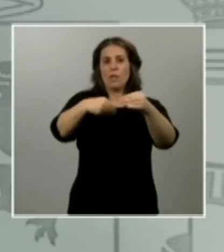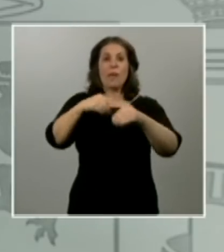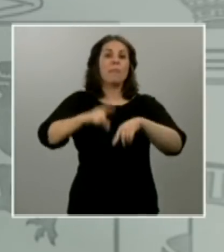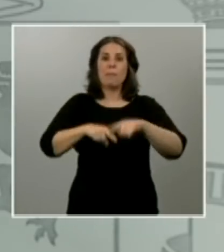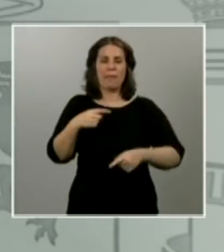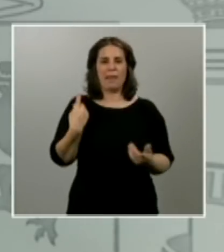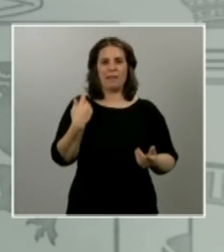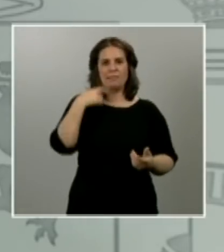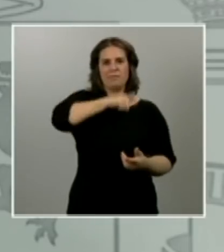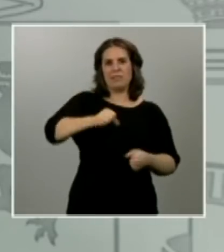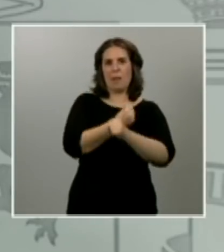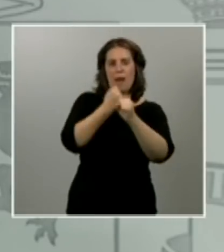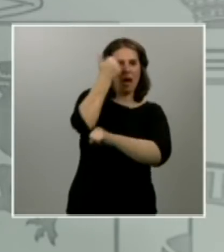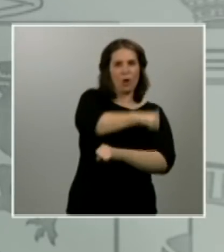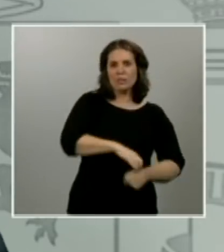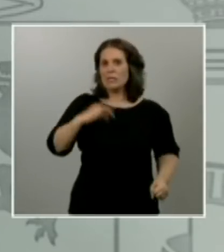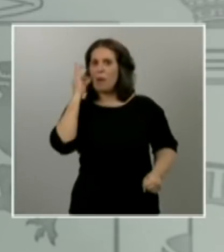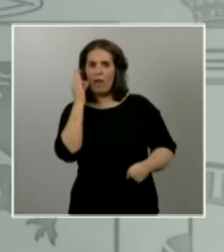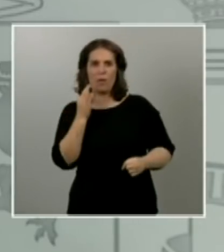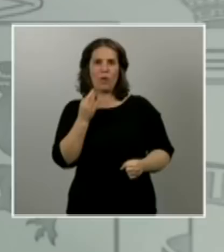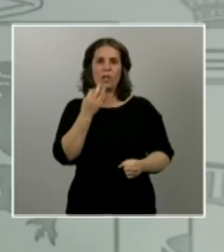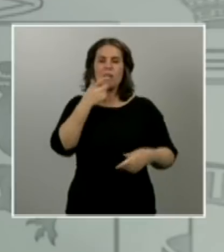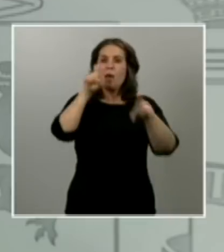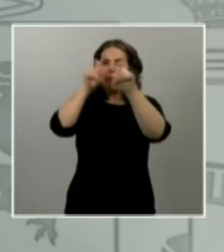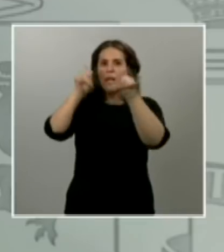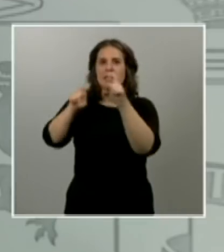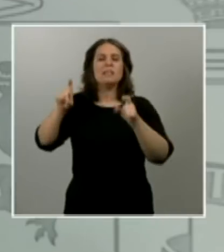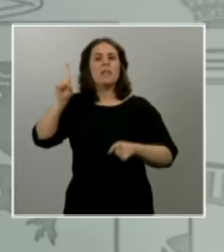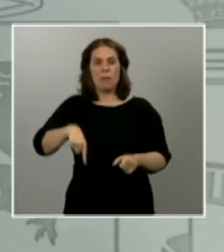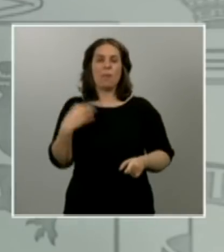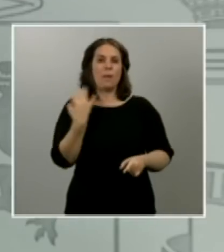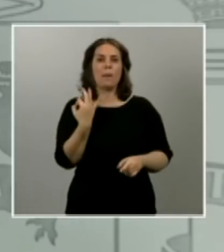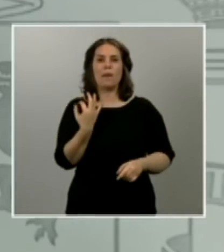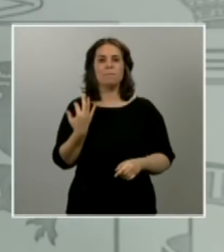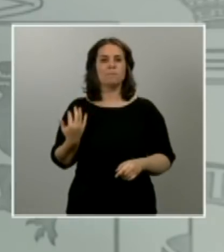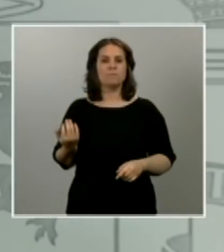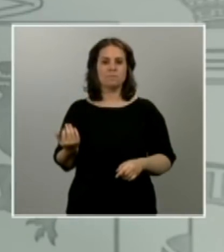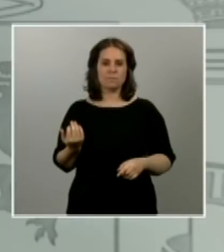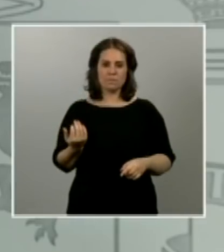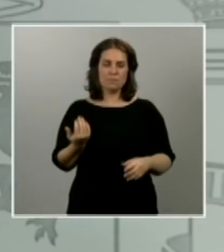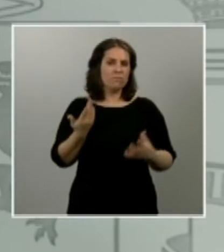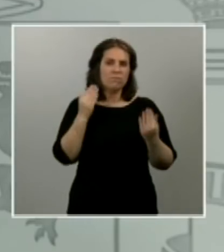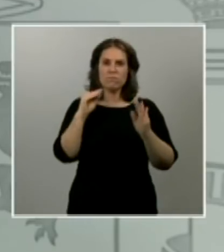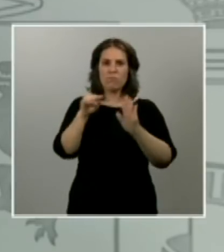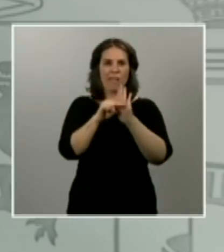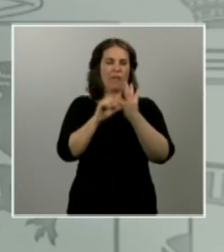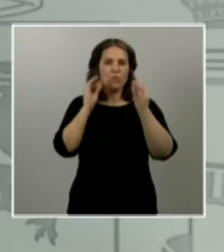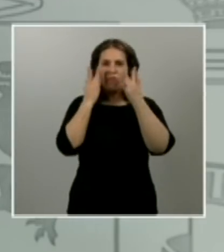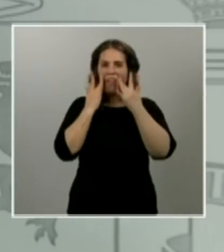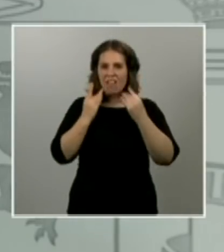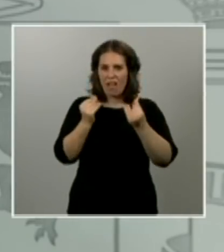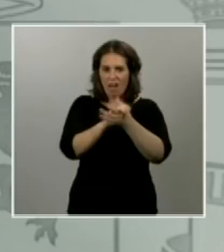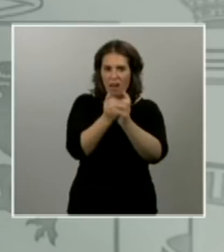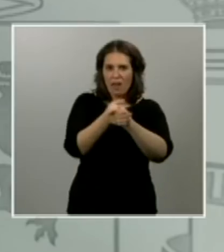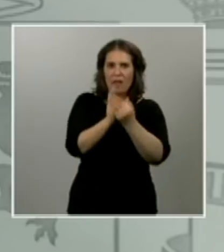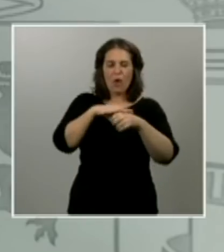lógicamente pues tanto ellos como las empresas pues tendrán que tomar pues las medidas de higiene de protección necesarias